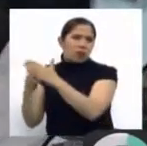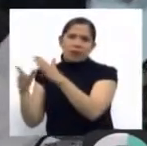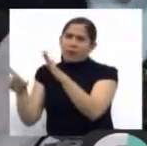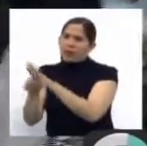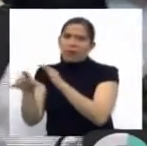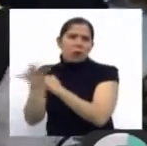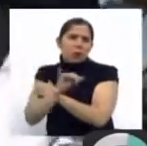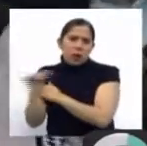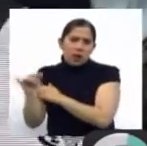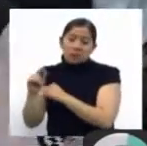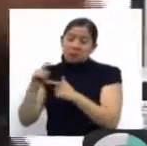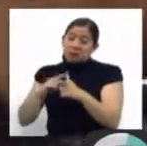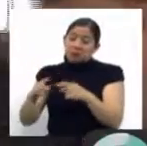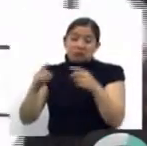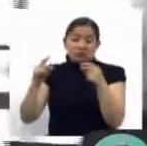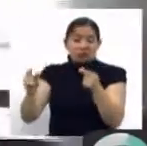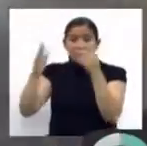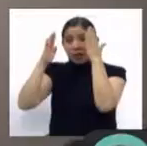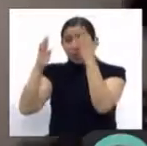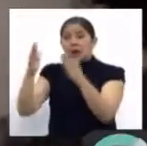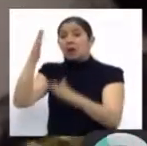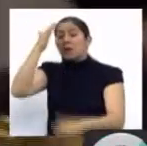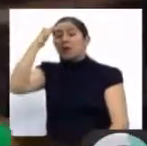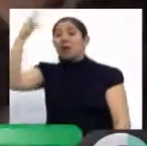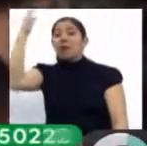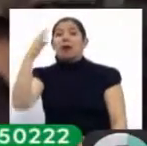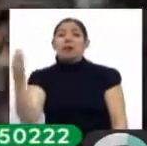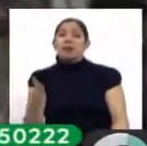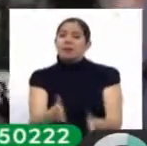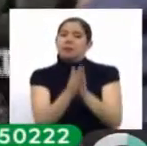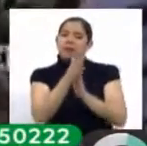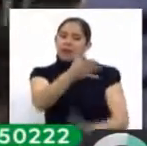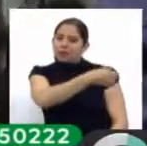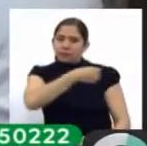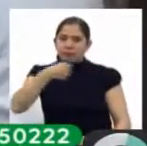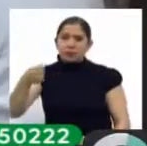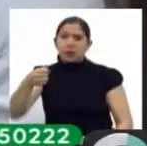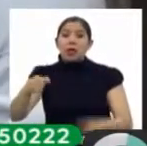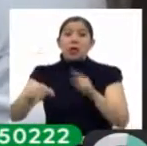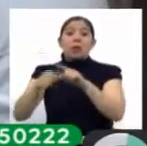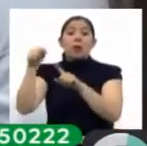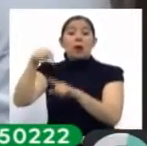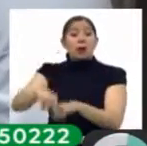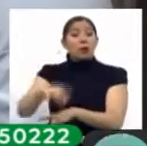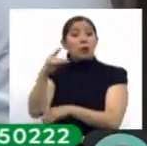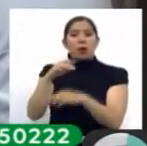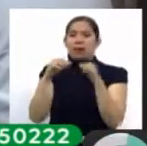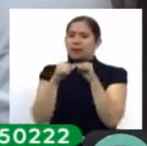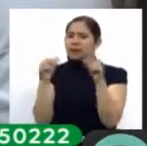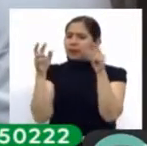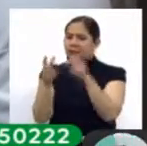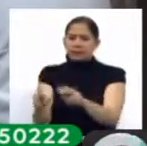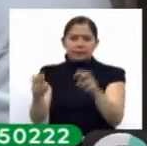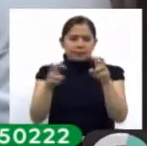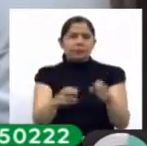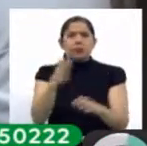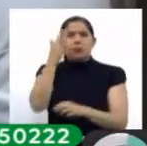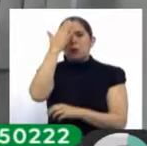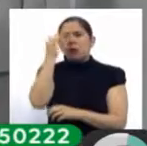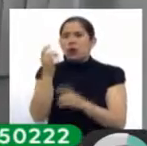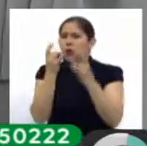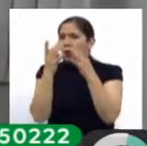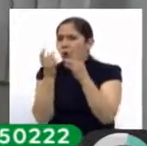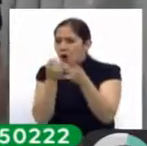pedido de extradición del sindicado, sin que esto impida que la jurisdicción en el país continúe con la investigación interna por tráfico de